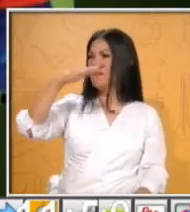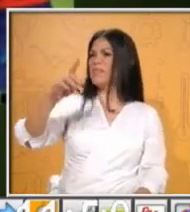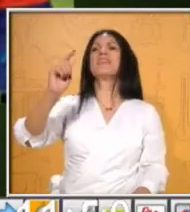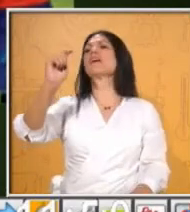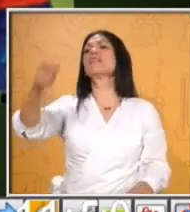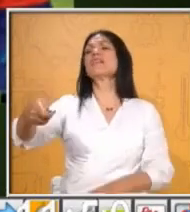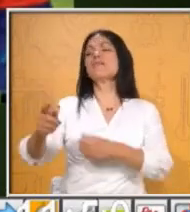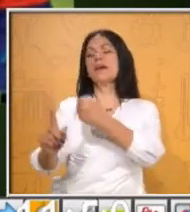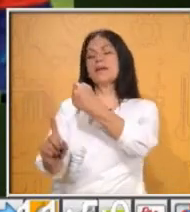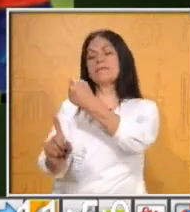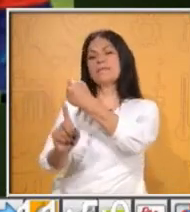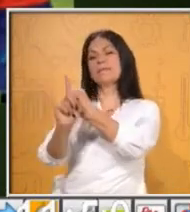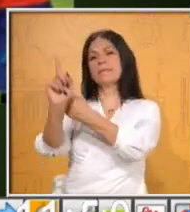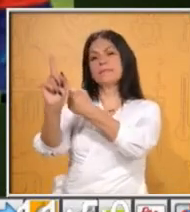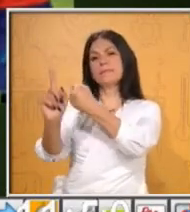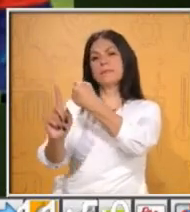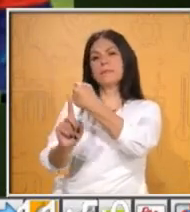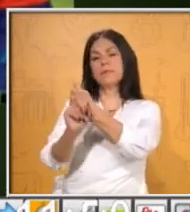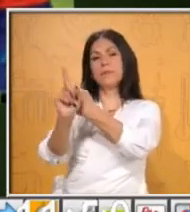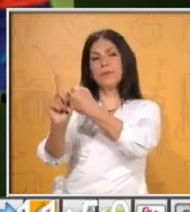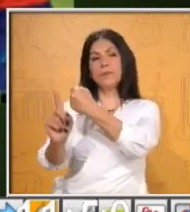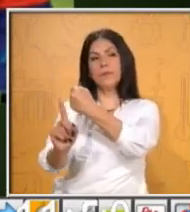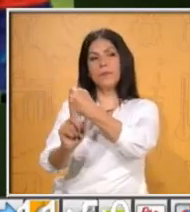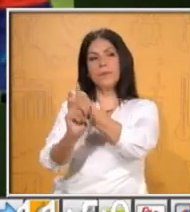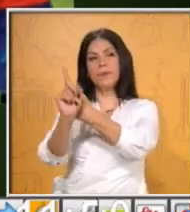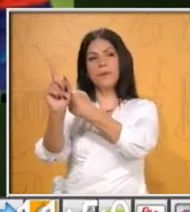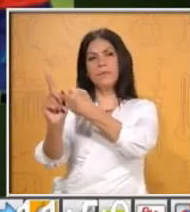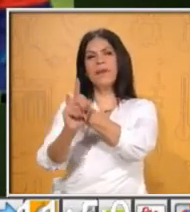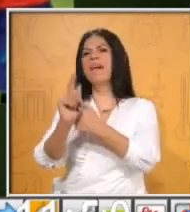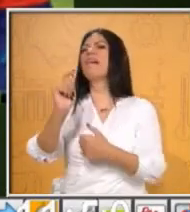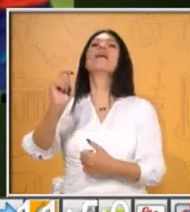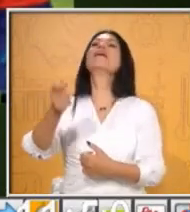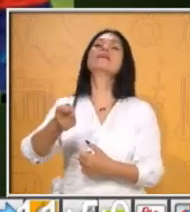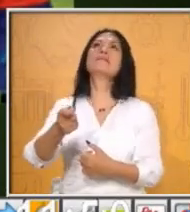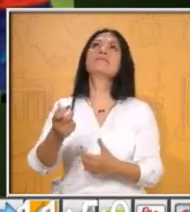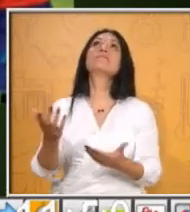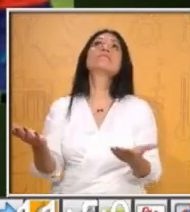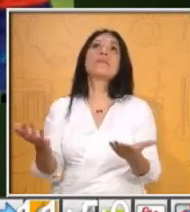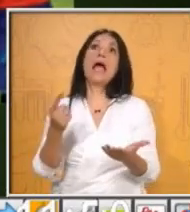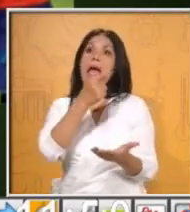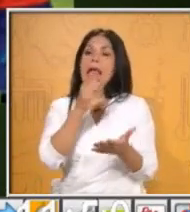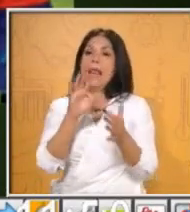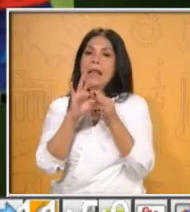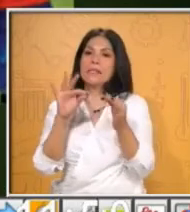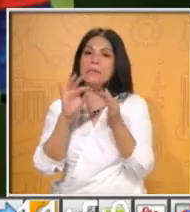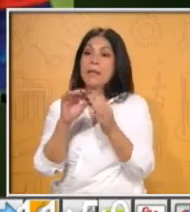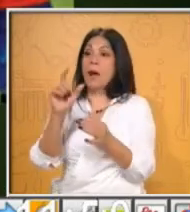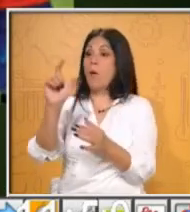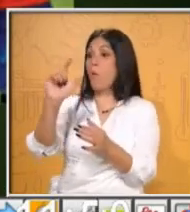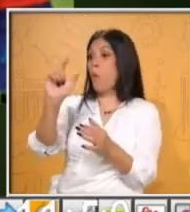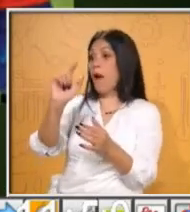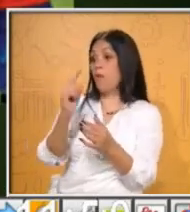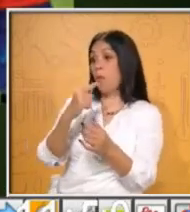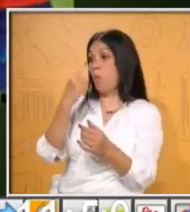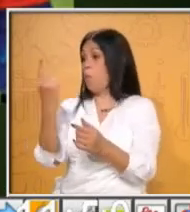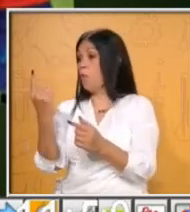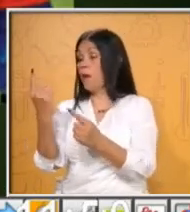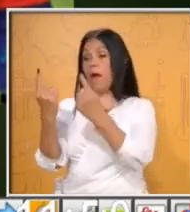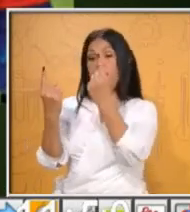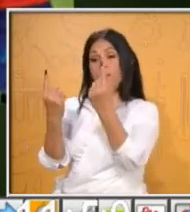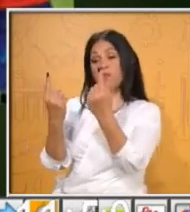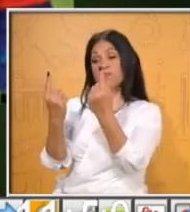conflicto, maestro? Se dice que tenemos un conflicto cuando dos partes no coinciden